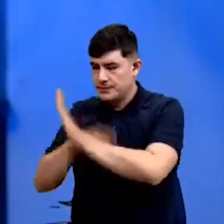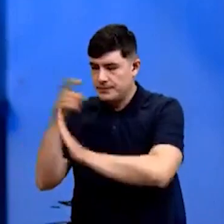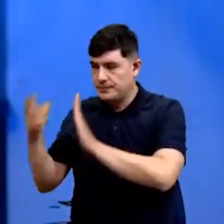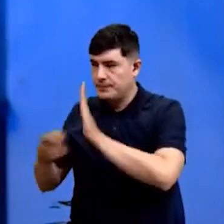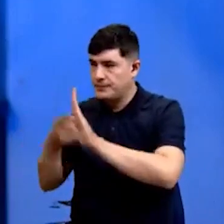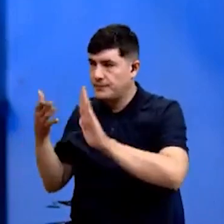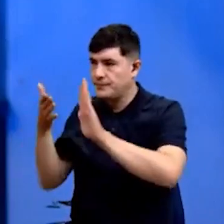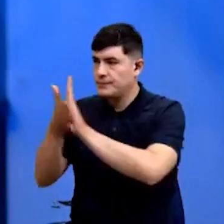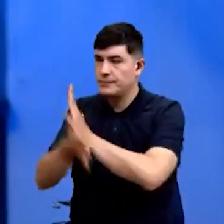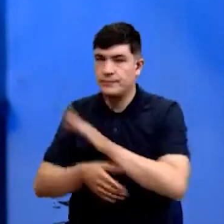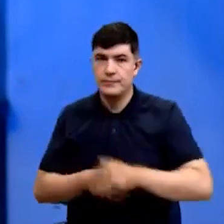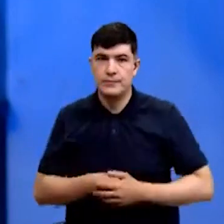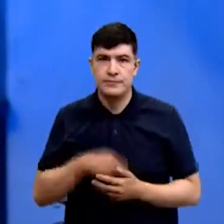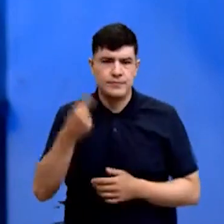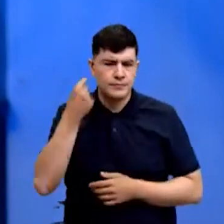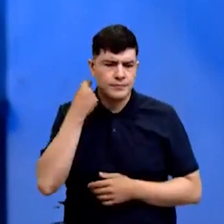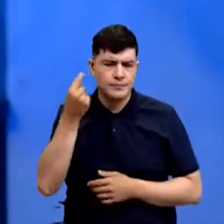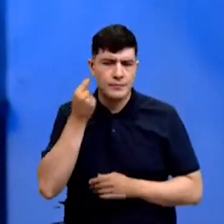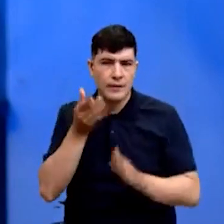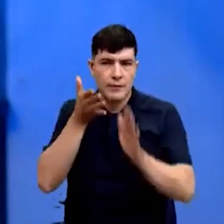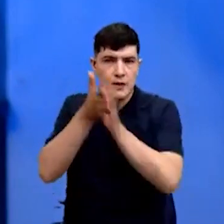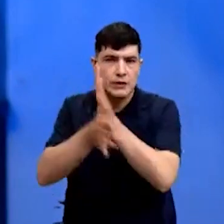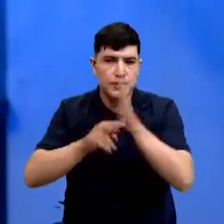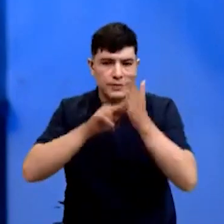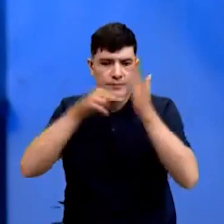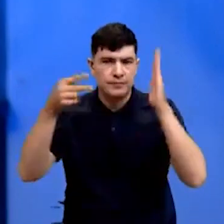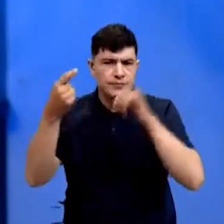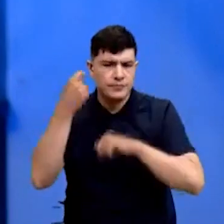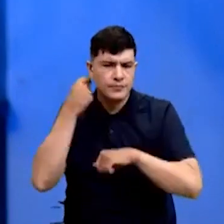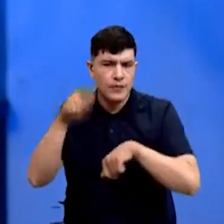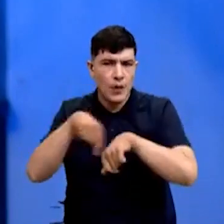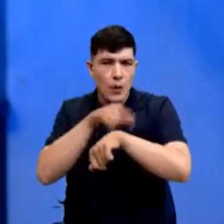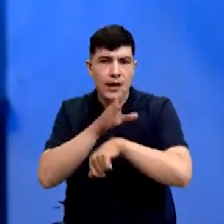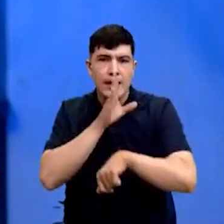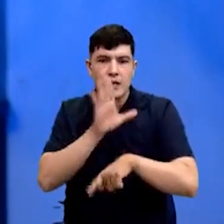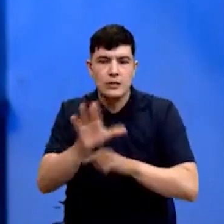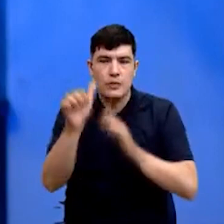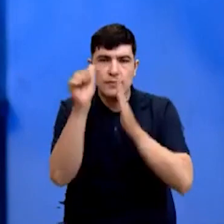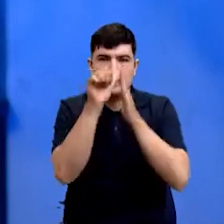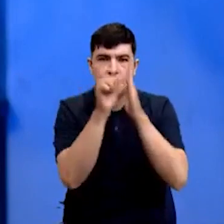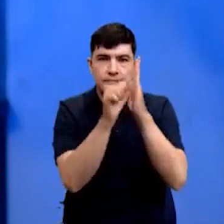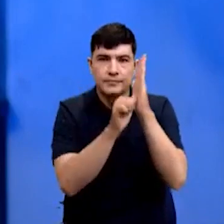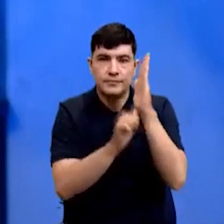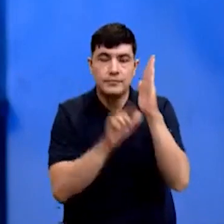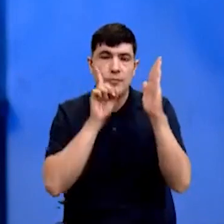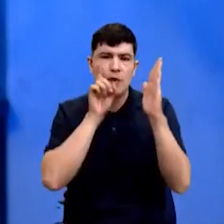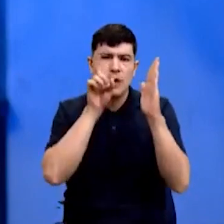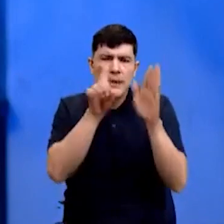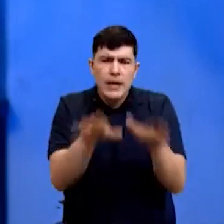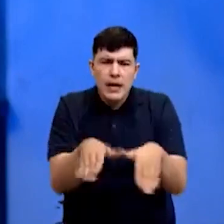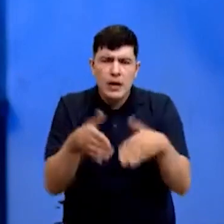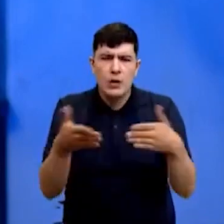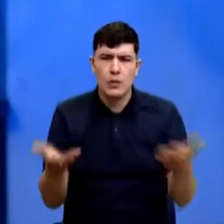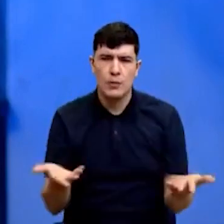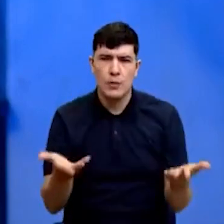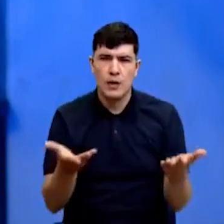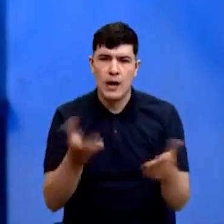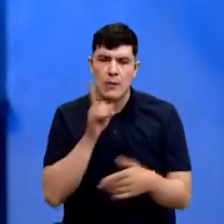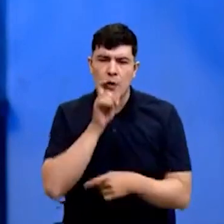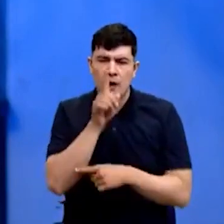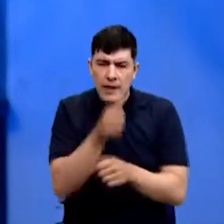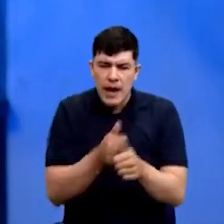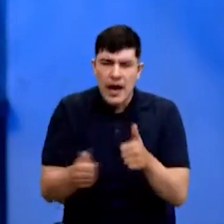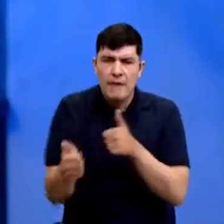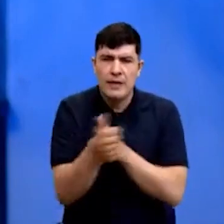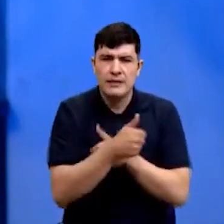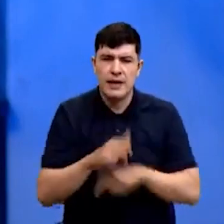Un nuevo reporte técnico nos ha entregado también en las últimas horas el programa de Bucaramanga, cómo vamos, cómo avanza también